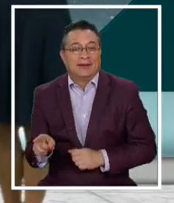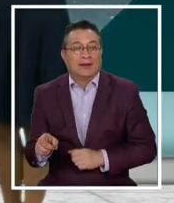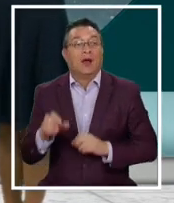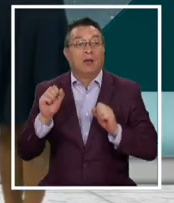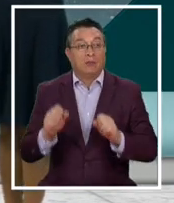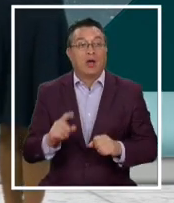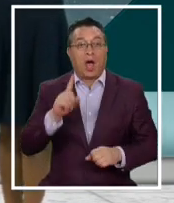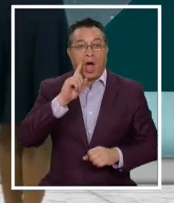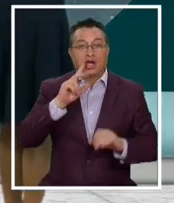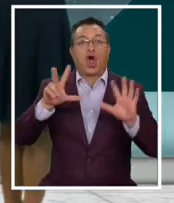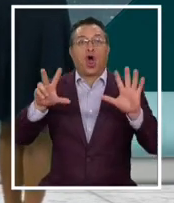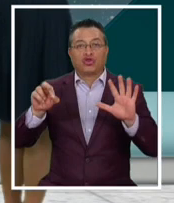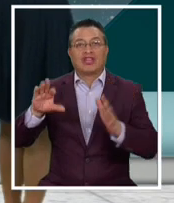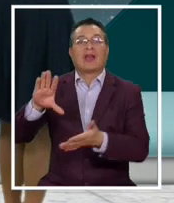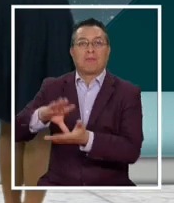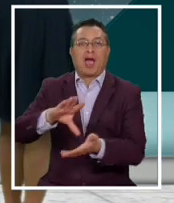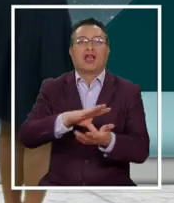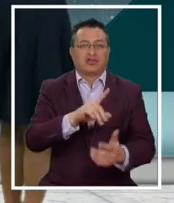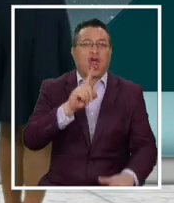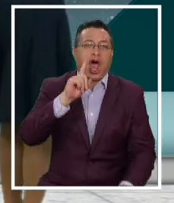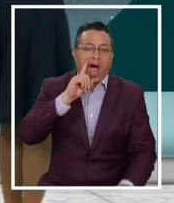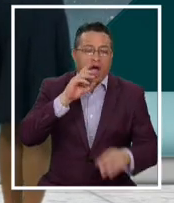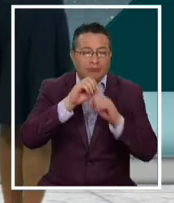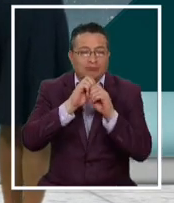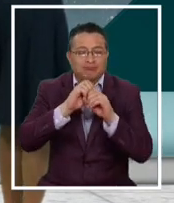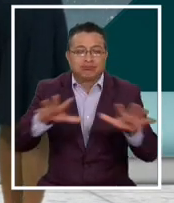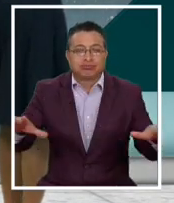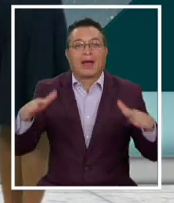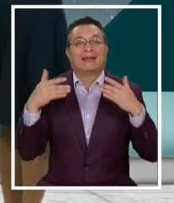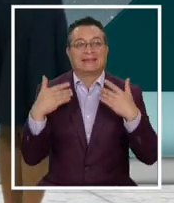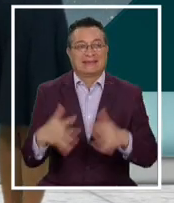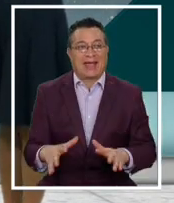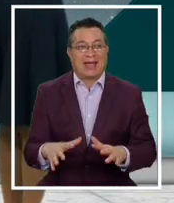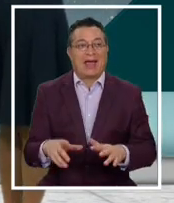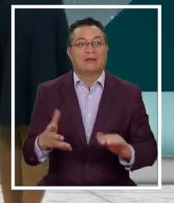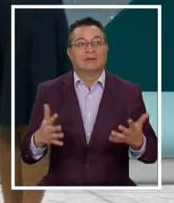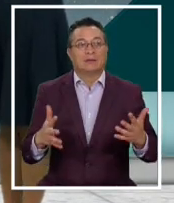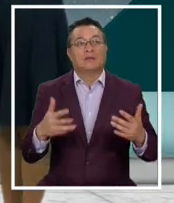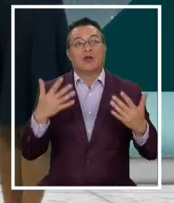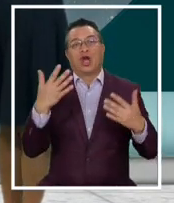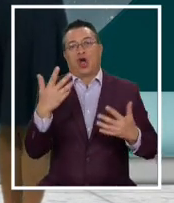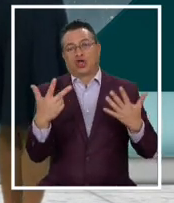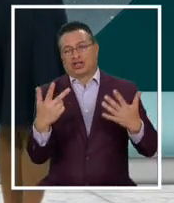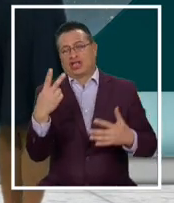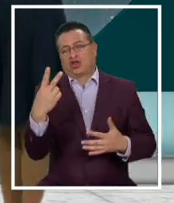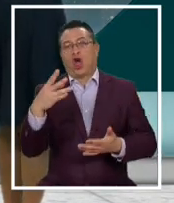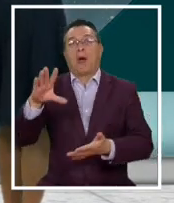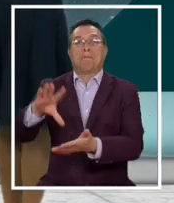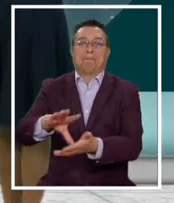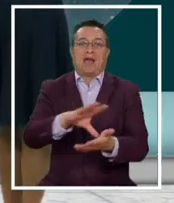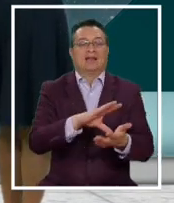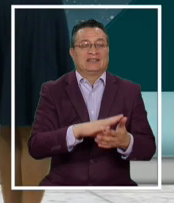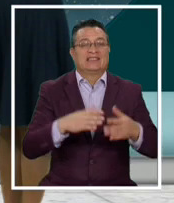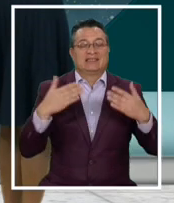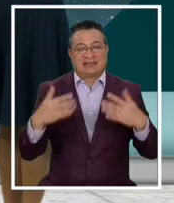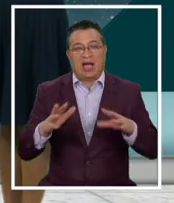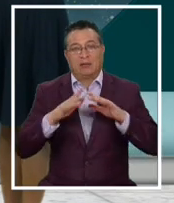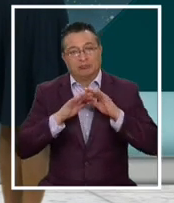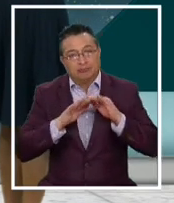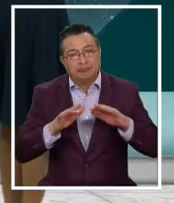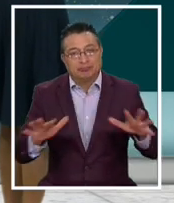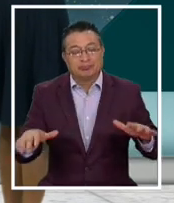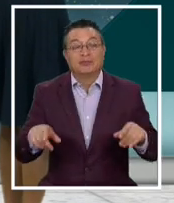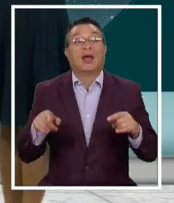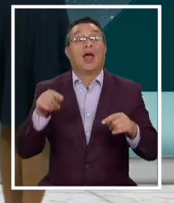menos 80 países. Eso era una cifra que es cercana a los 82, lo que se había